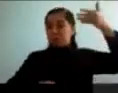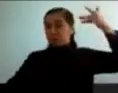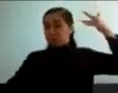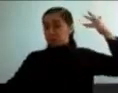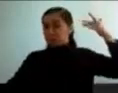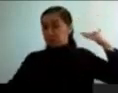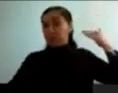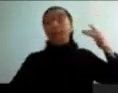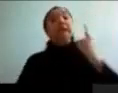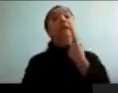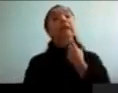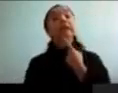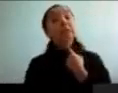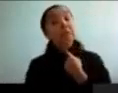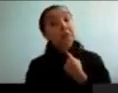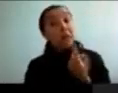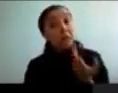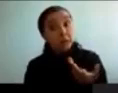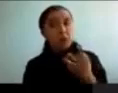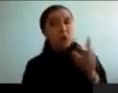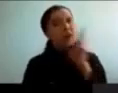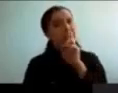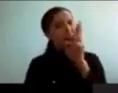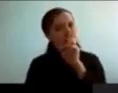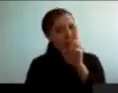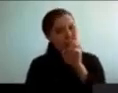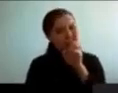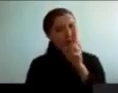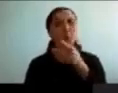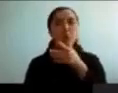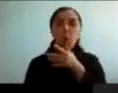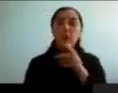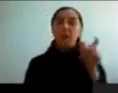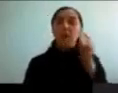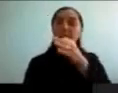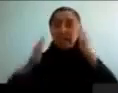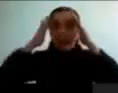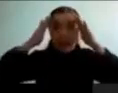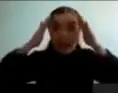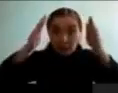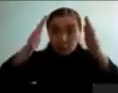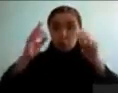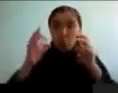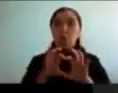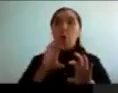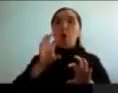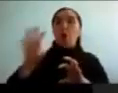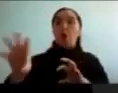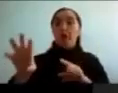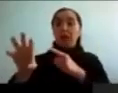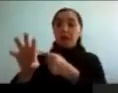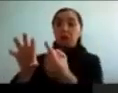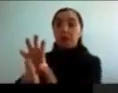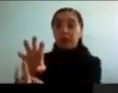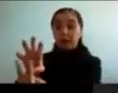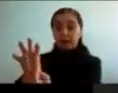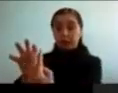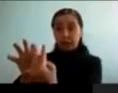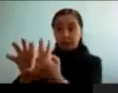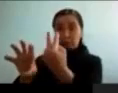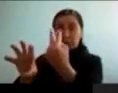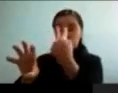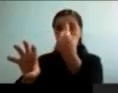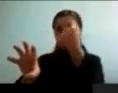extraña. Si ustedes se fijan, su definición de atención tiene que ver con un objeto que entra al foco de la conciencia, mientras otros son